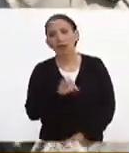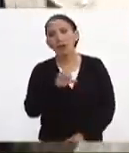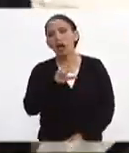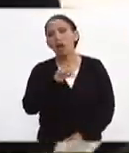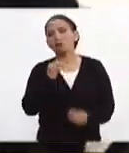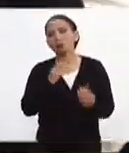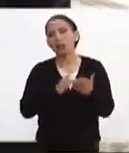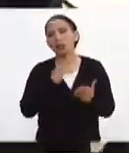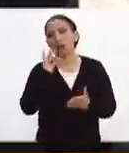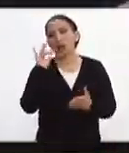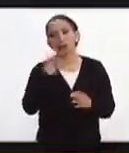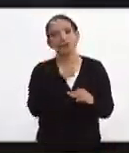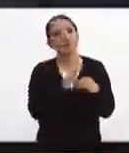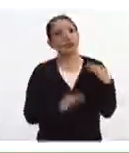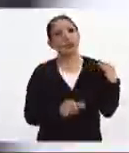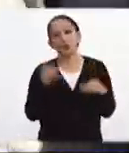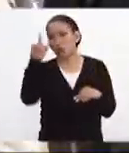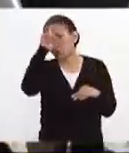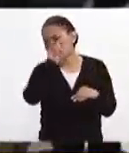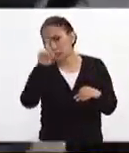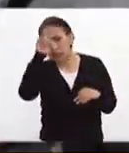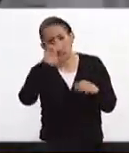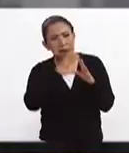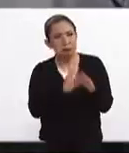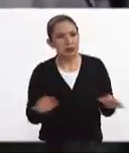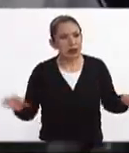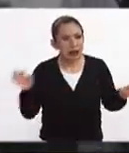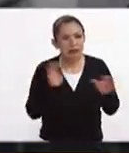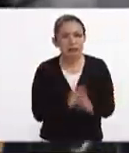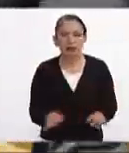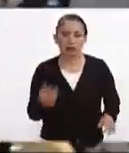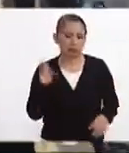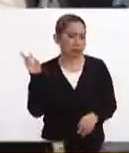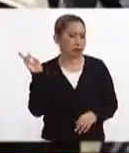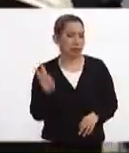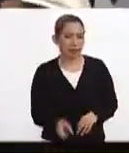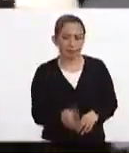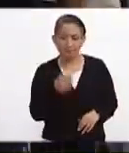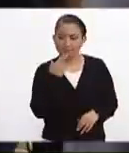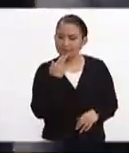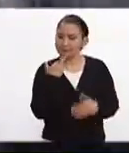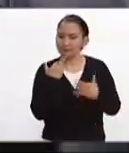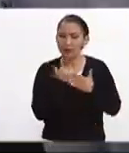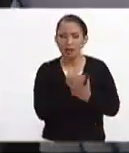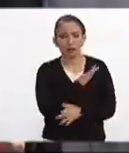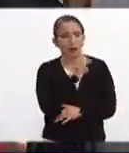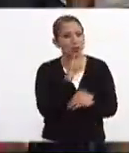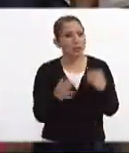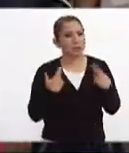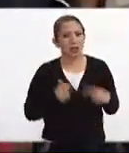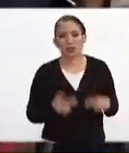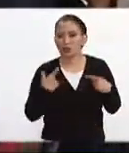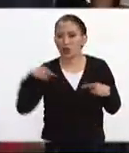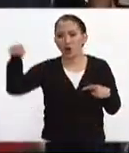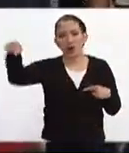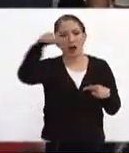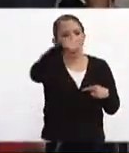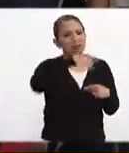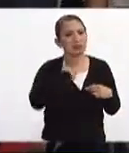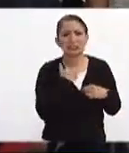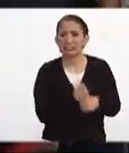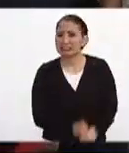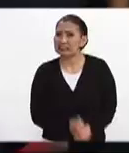pues te agradecemos muchísimo todos estos consejos esta explicación que pues por supuesto sirve a todas las personas que están pasando por un